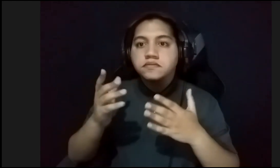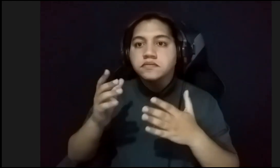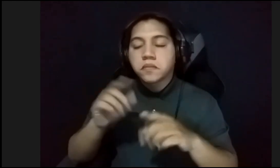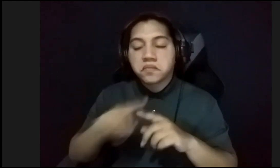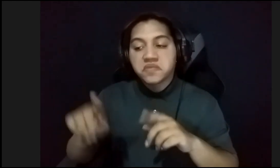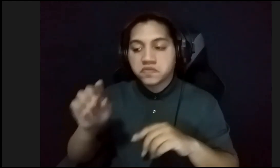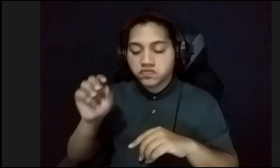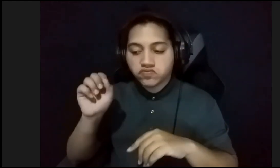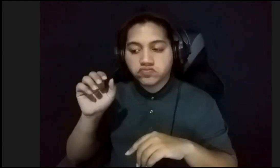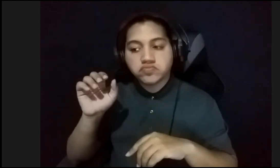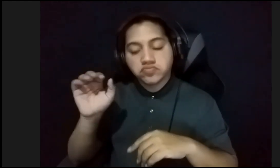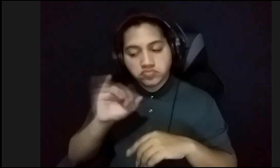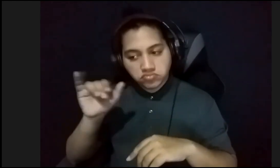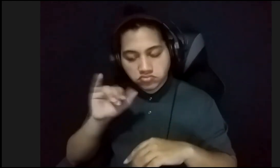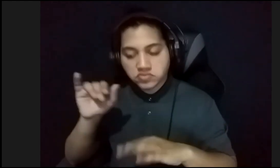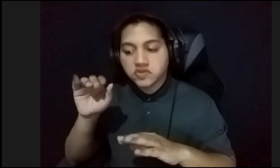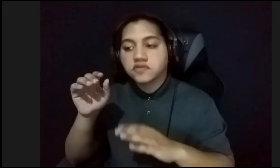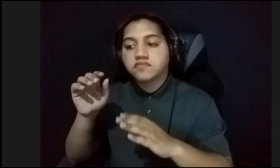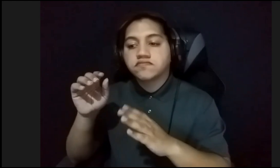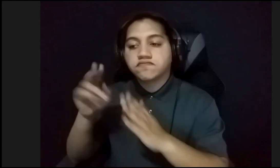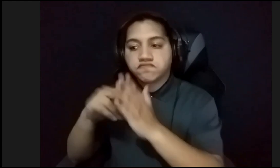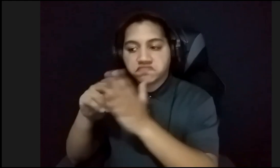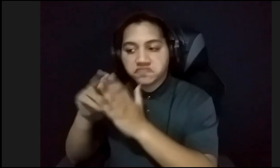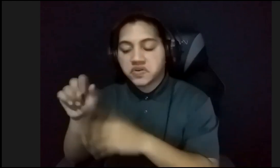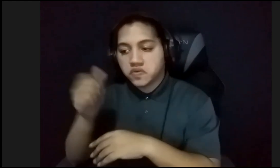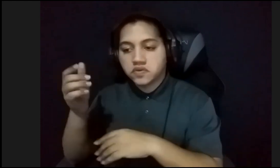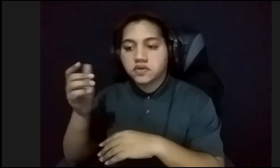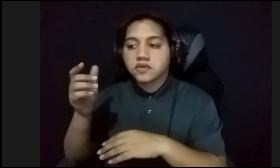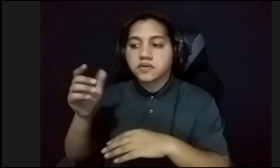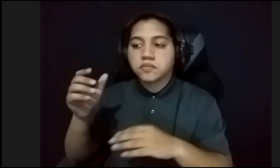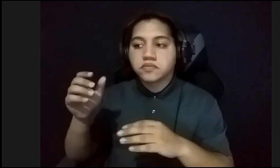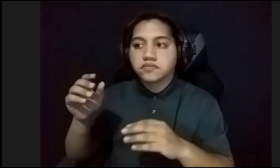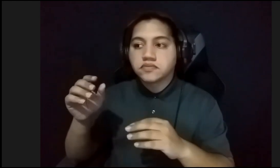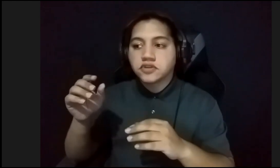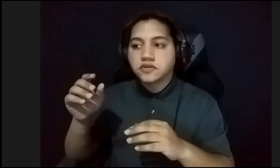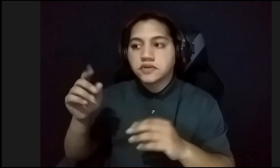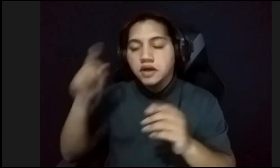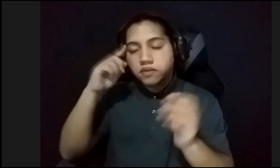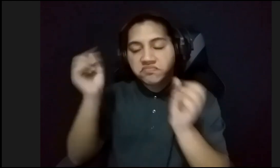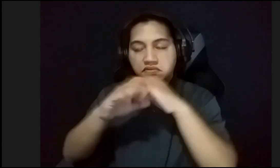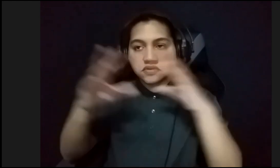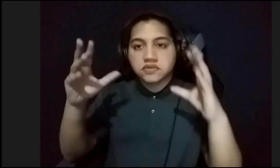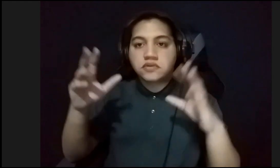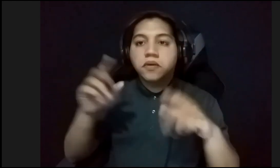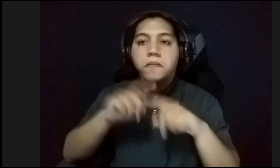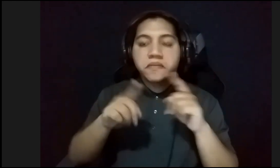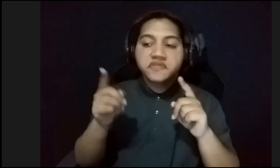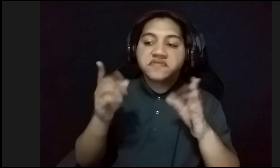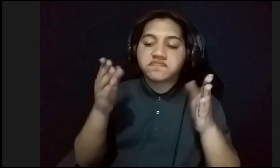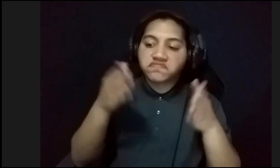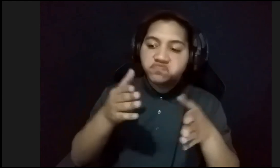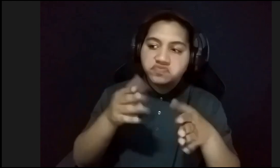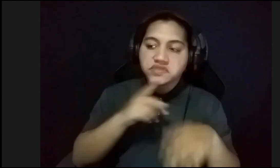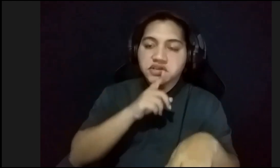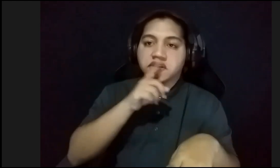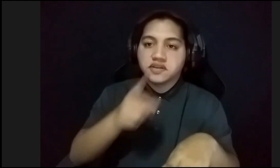manifestaciones como fue la abstracción, pero él se inclinaba más a esta tendencia realista de